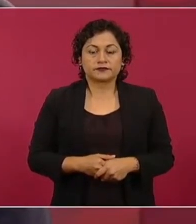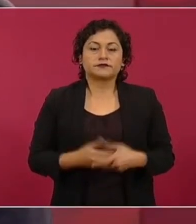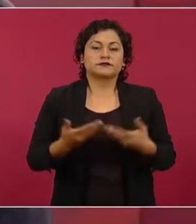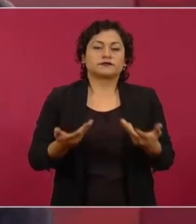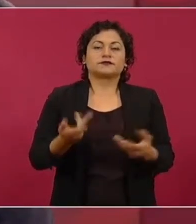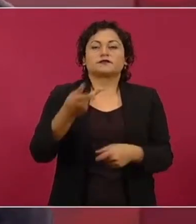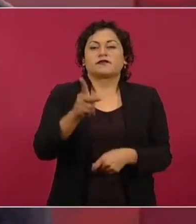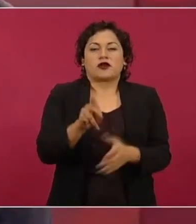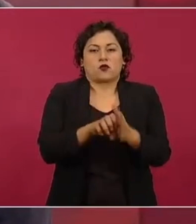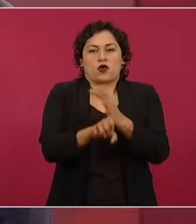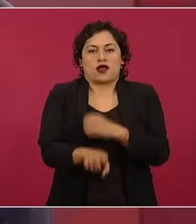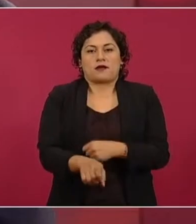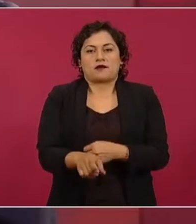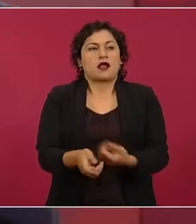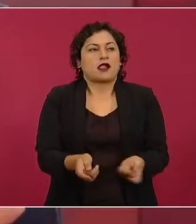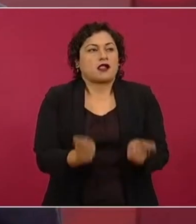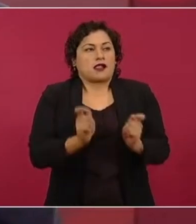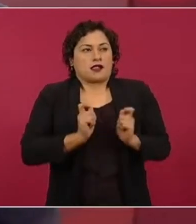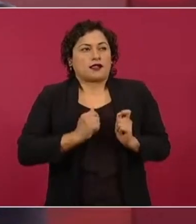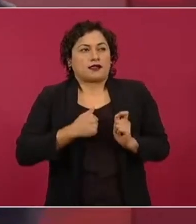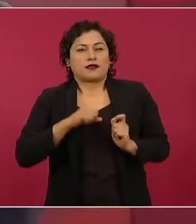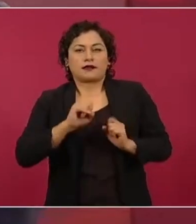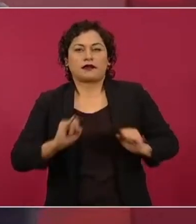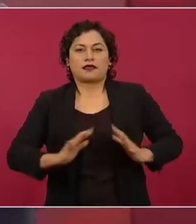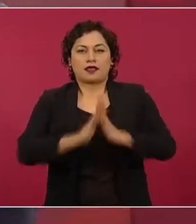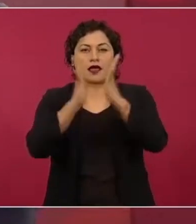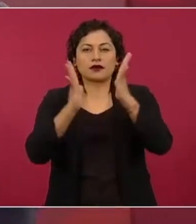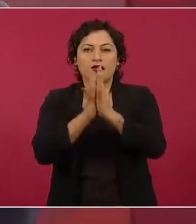demócratas y no participemos.